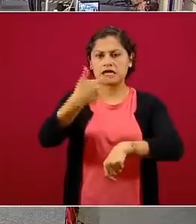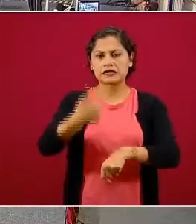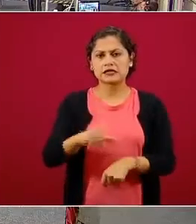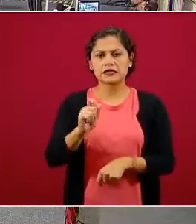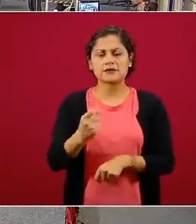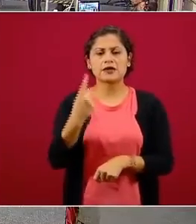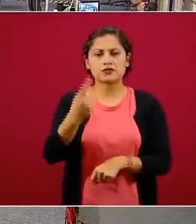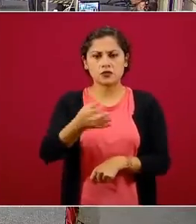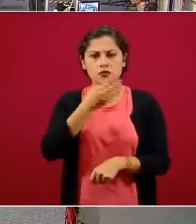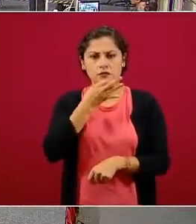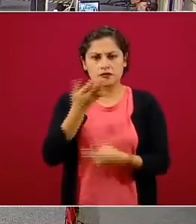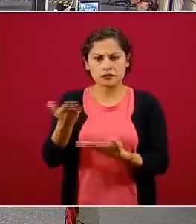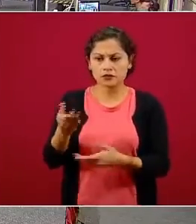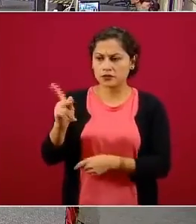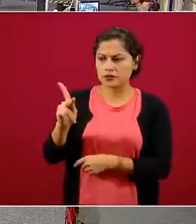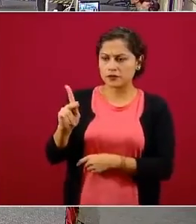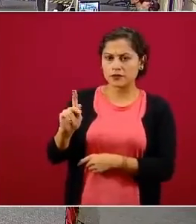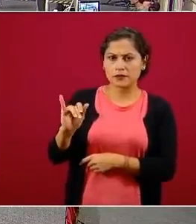Daniela Pastrana, pie de página.